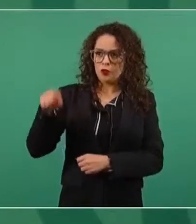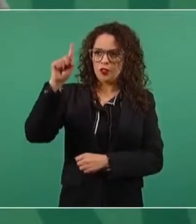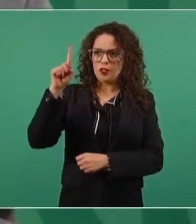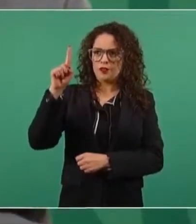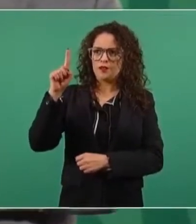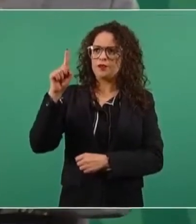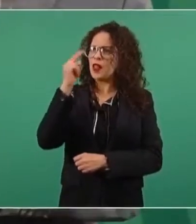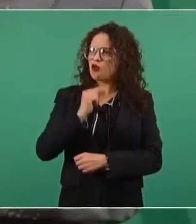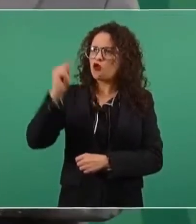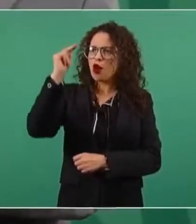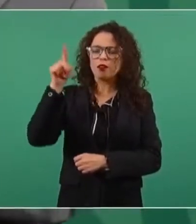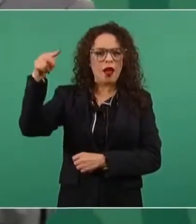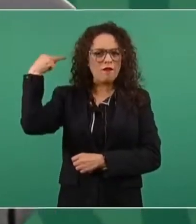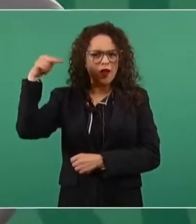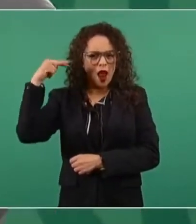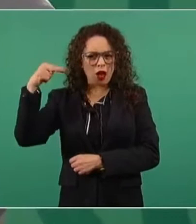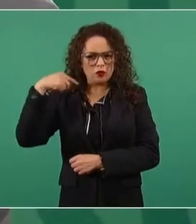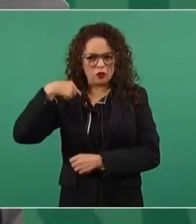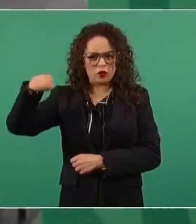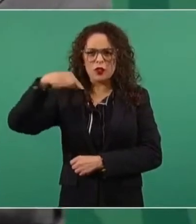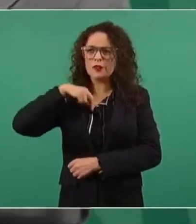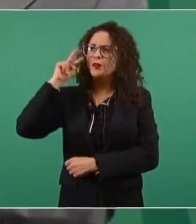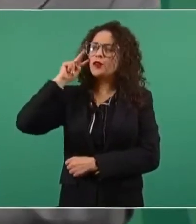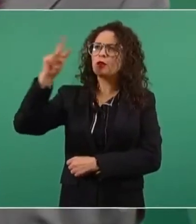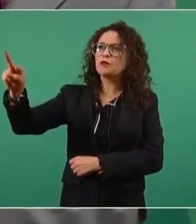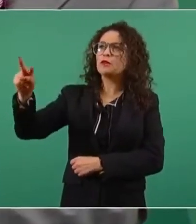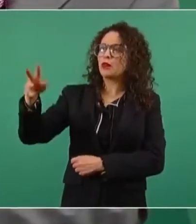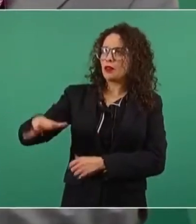Veracruz y veía yo unos carteles